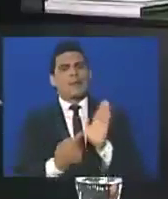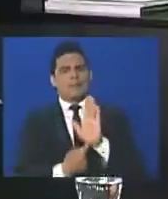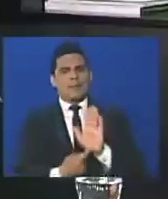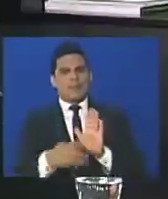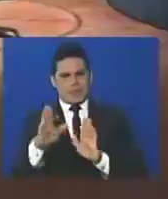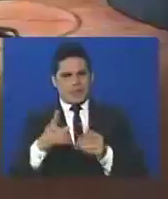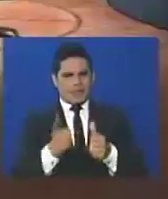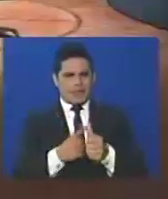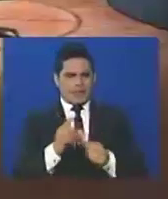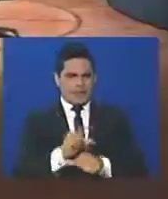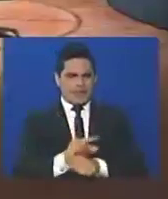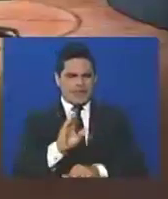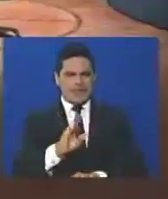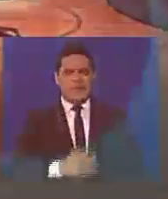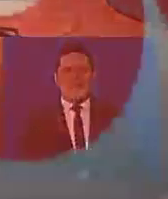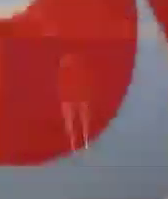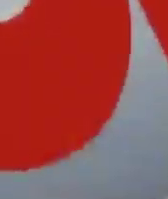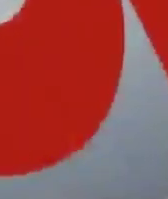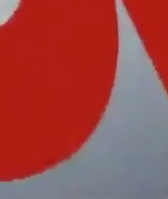respeto, ya venimos, ya venimos.